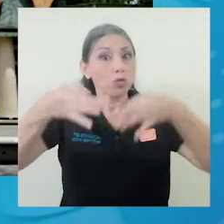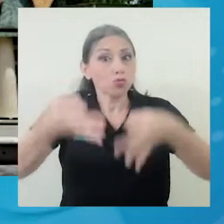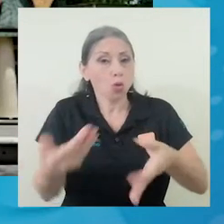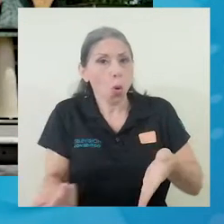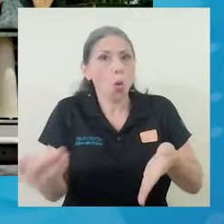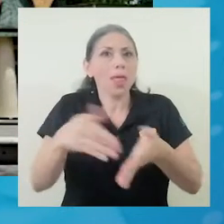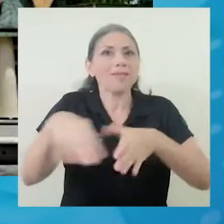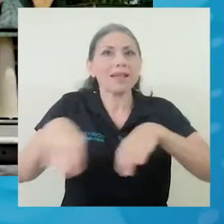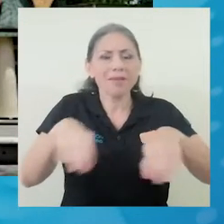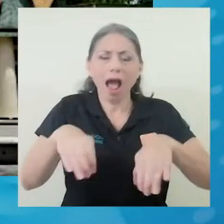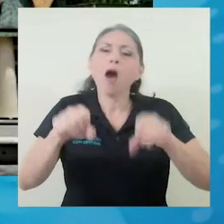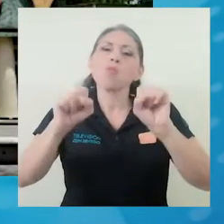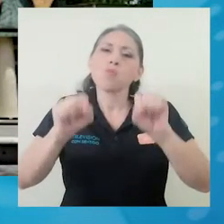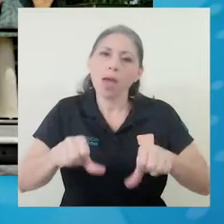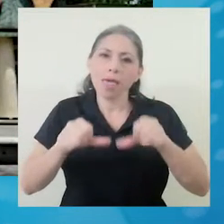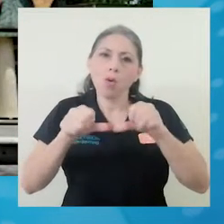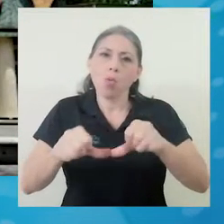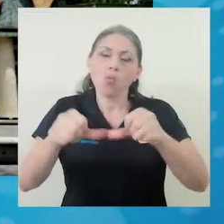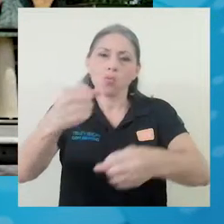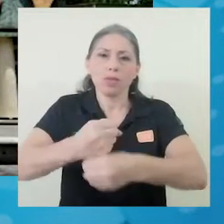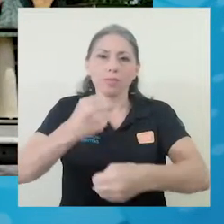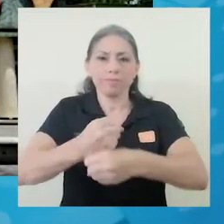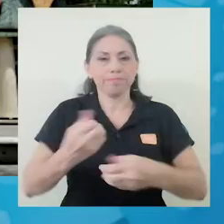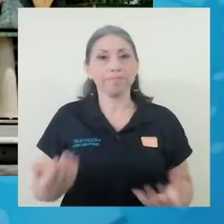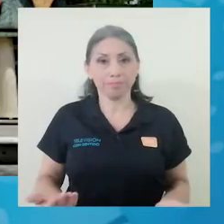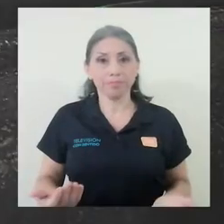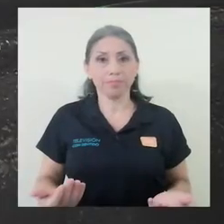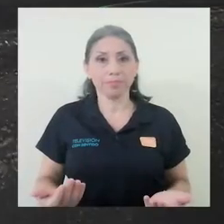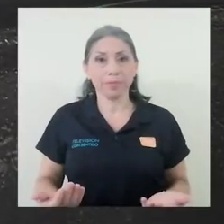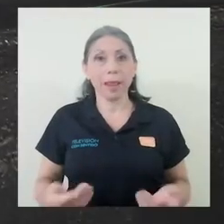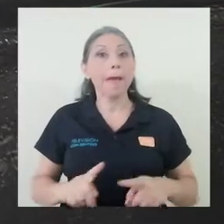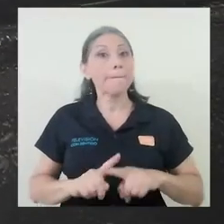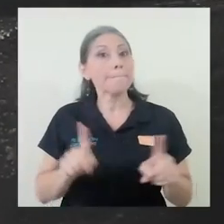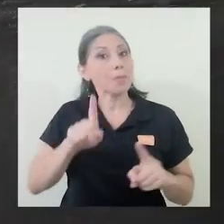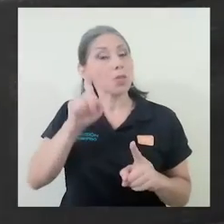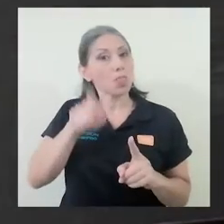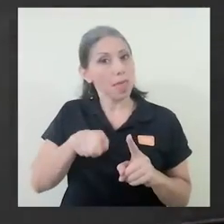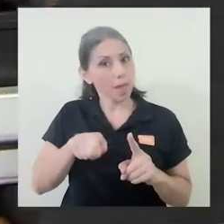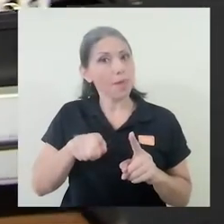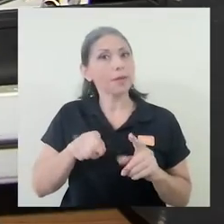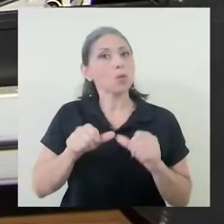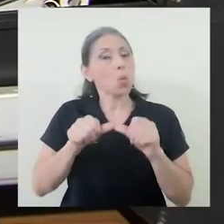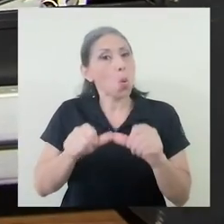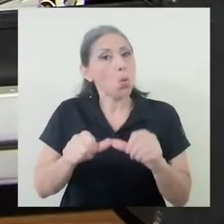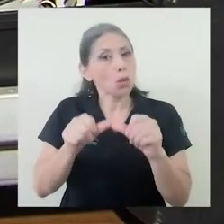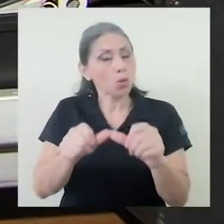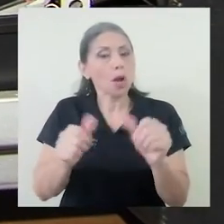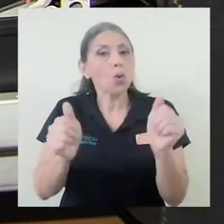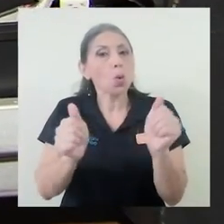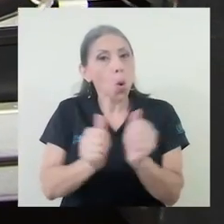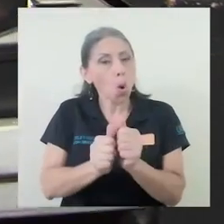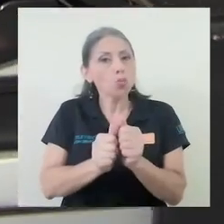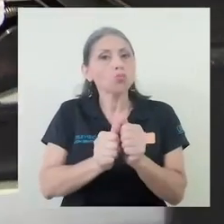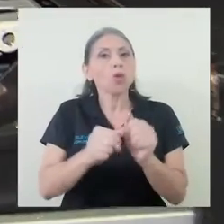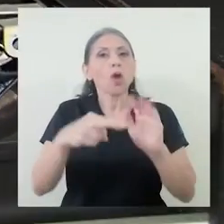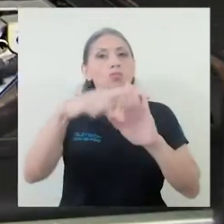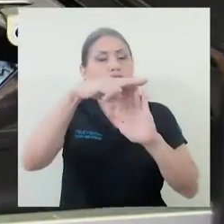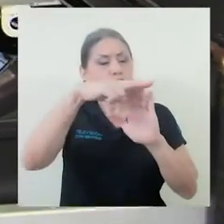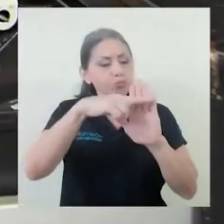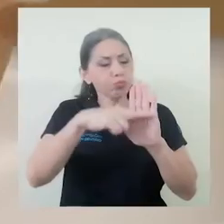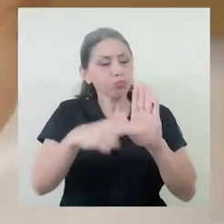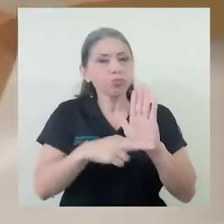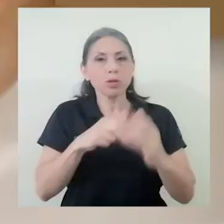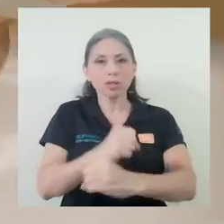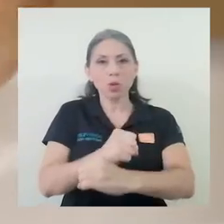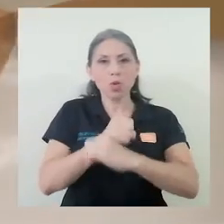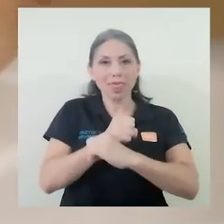se puedan reactivar, puedan continuar sus operaciones, ¿verdad? Eso sí, manteniendo las condiciones de seguridad